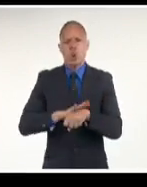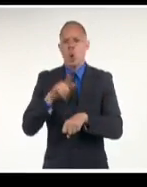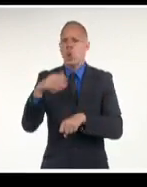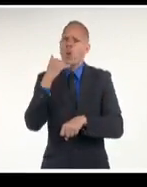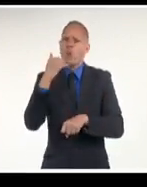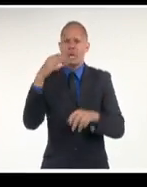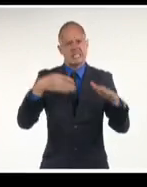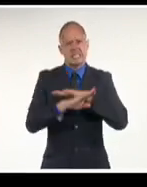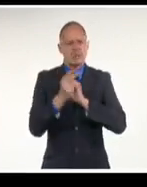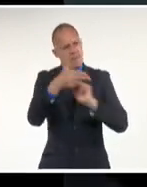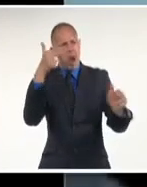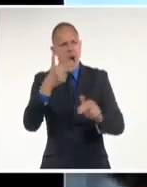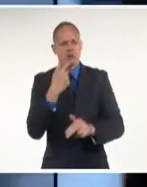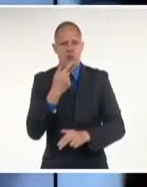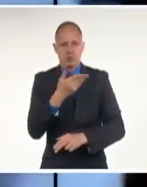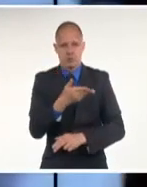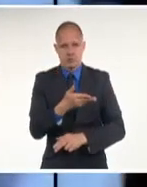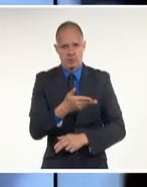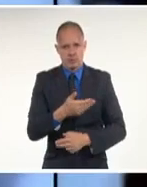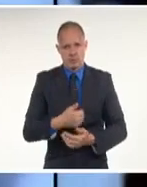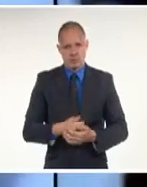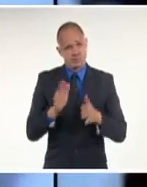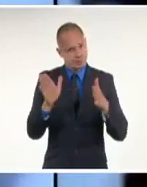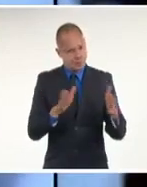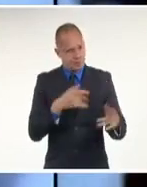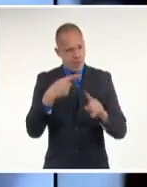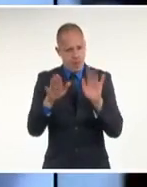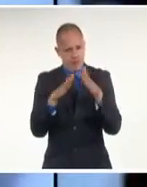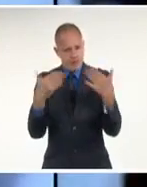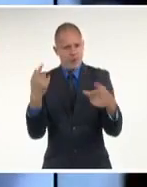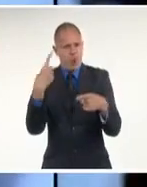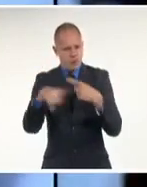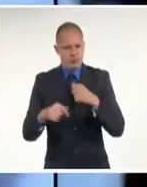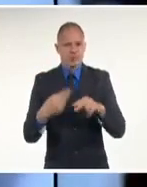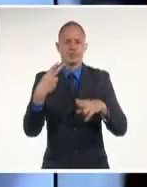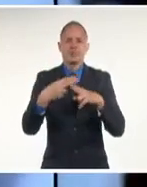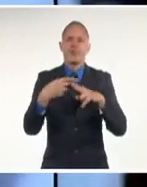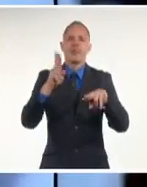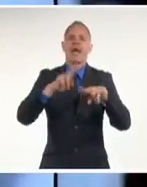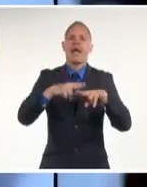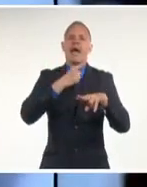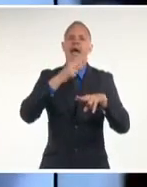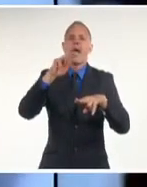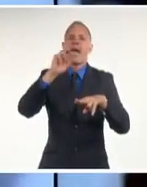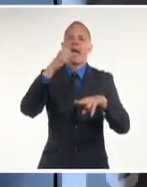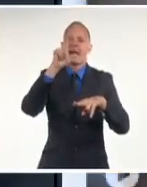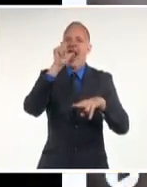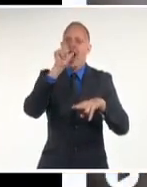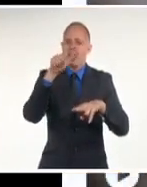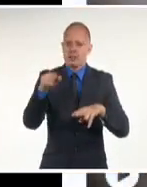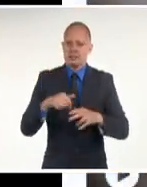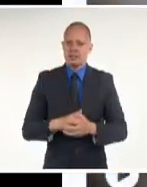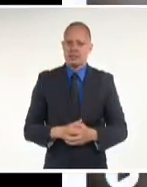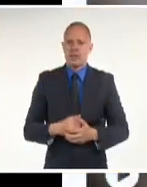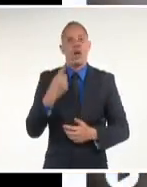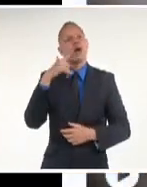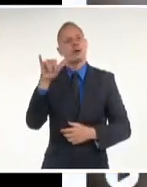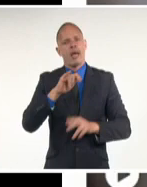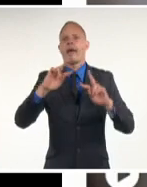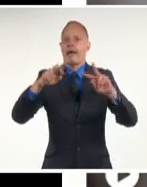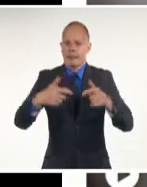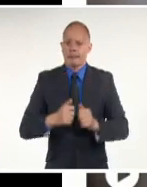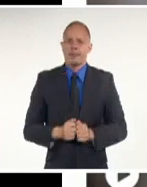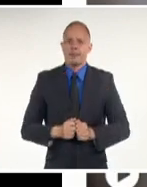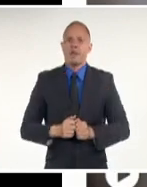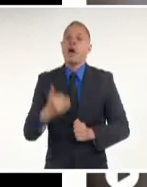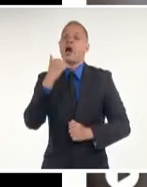su esposo. El nuevo Herald, se hace eco nuevamente de la noticia. Fuerzas del régimen cubano allanan